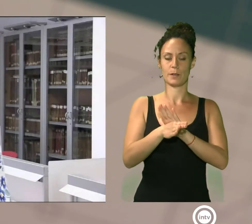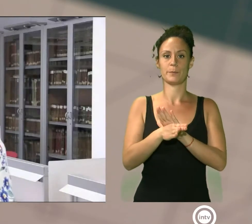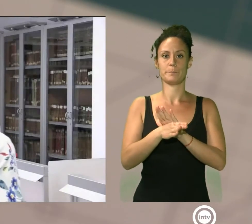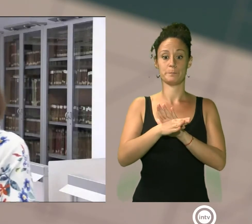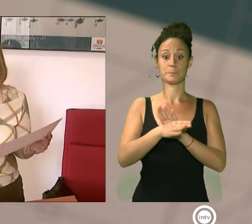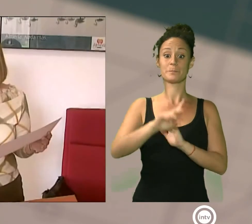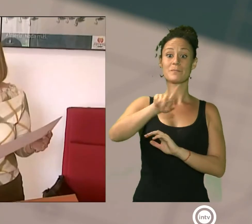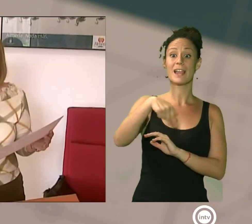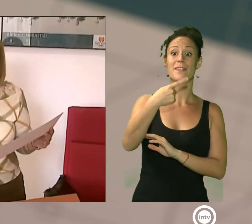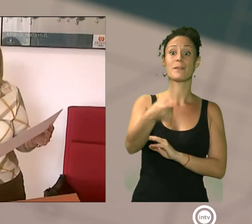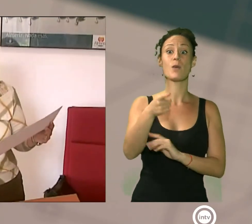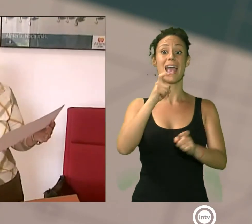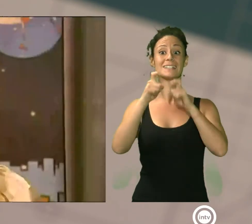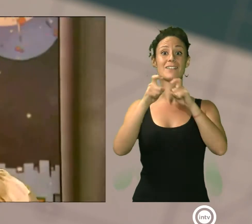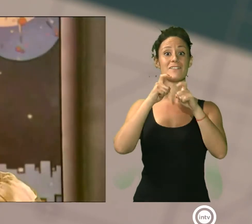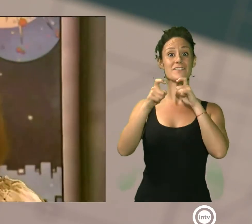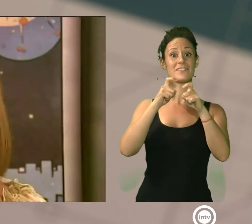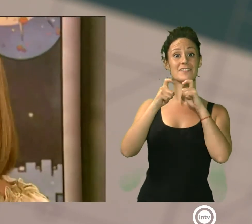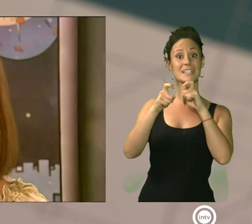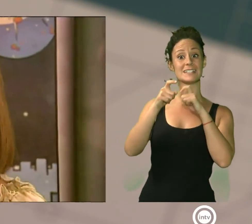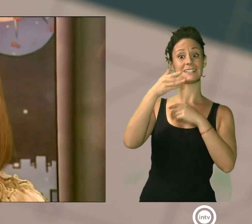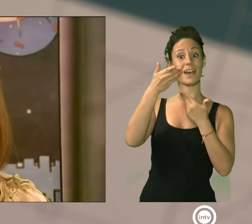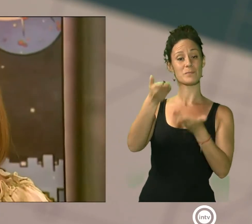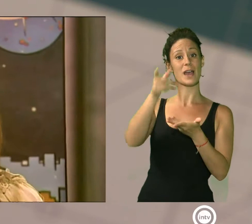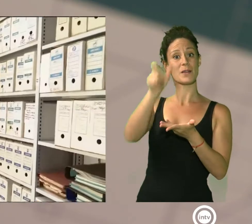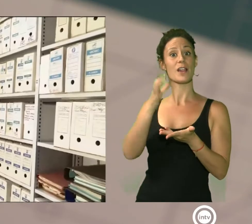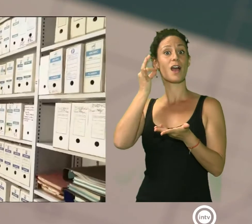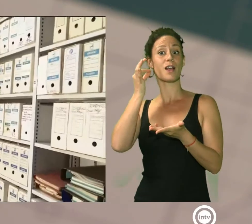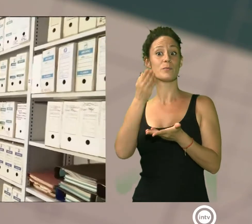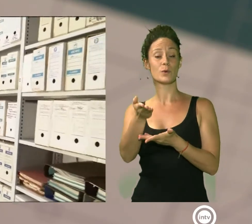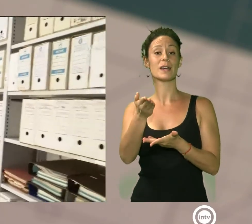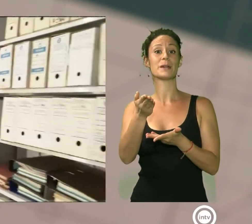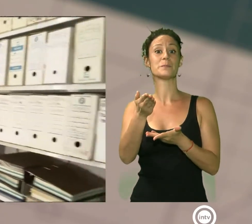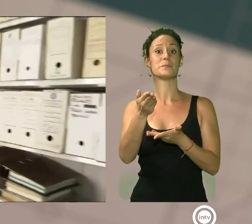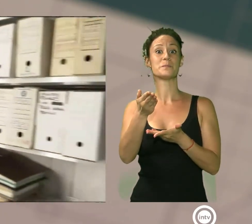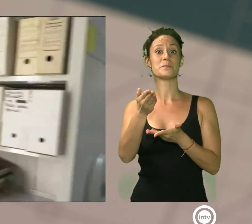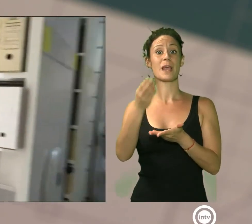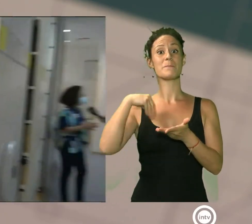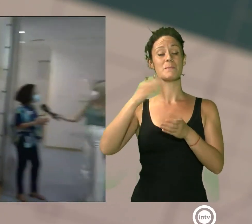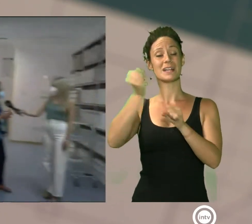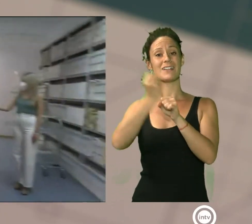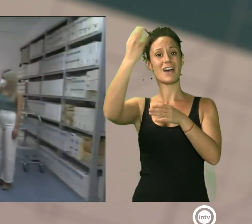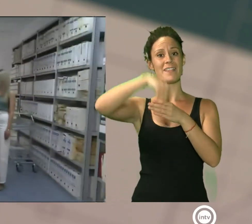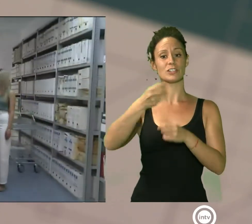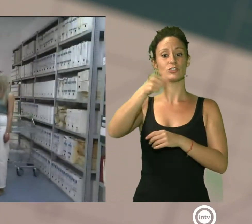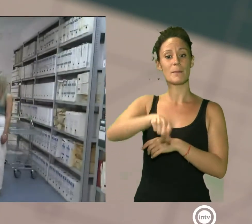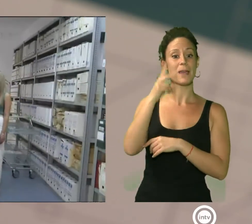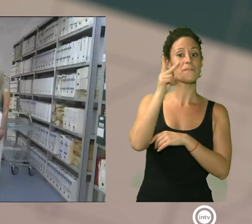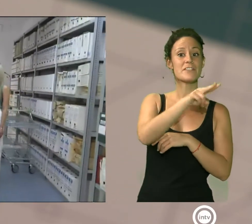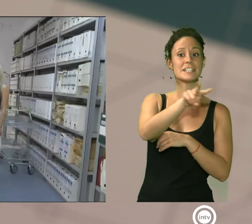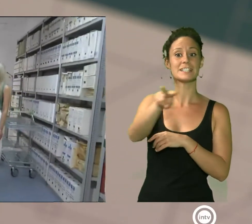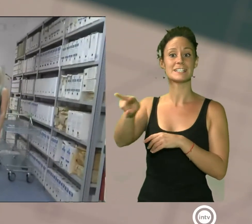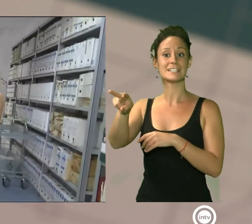entrevista a Adela Alcocer, documentalista que da nombre al archivo municipal, con visitas guiadas a varios puntos de las dependencias del archivo, de mano de su actual